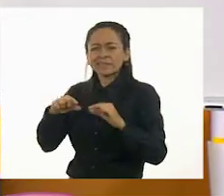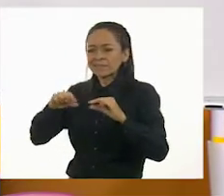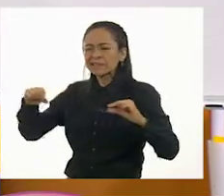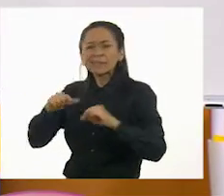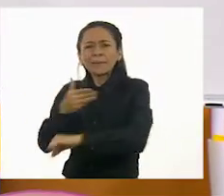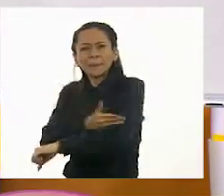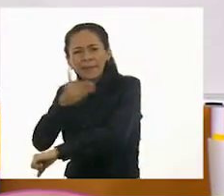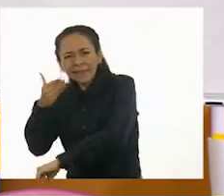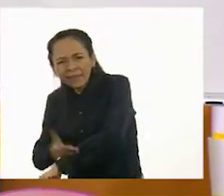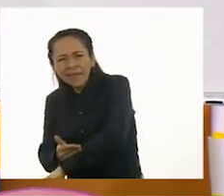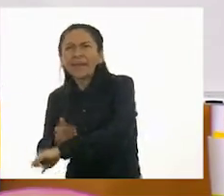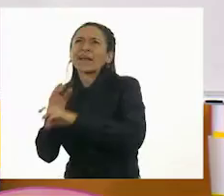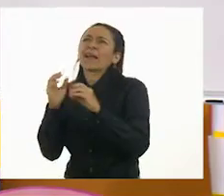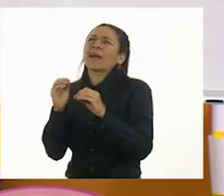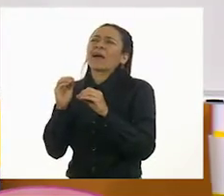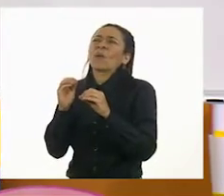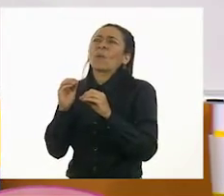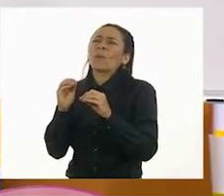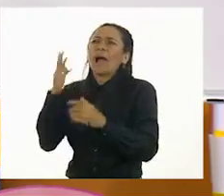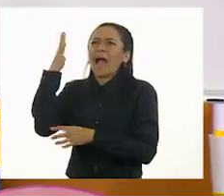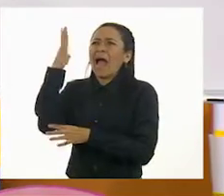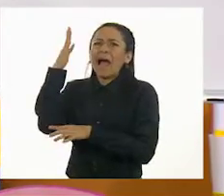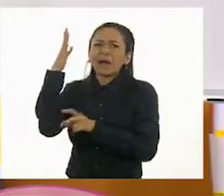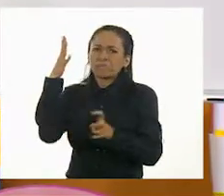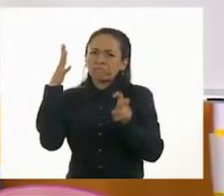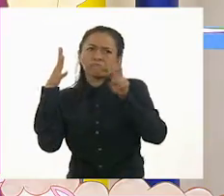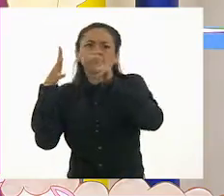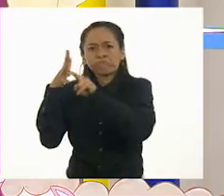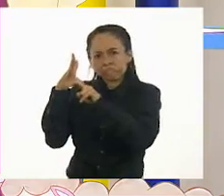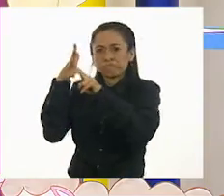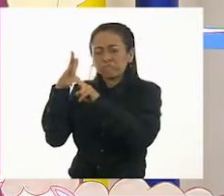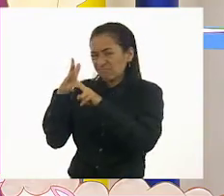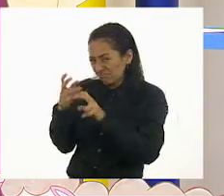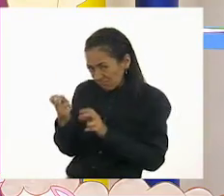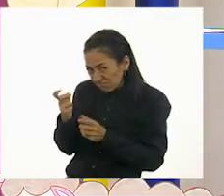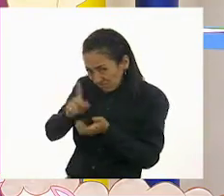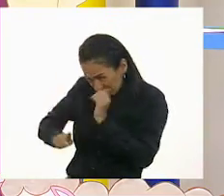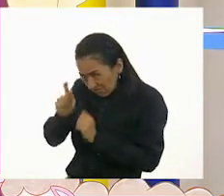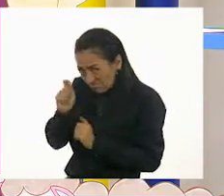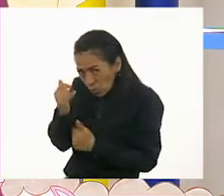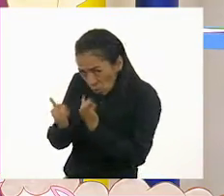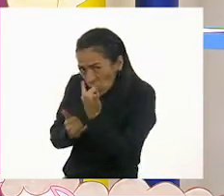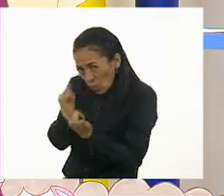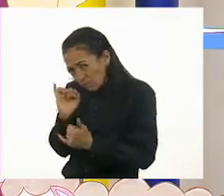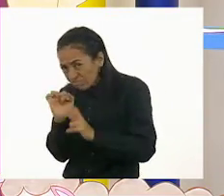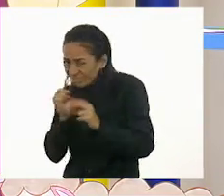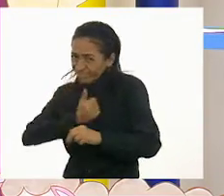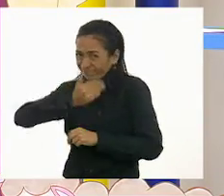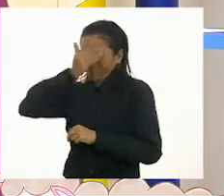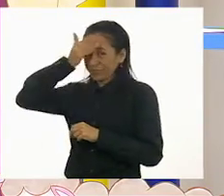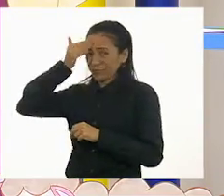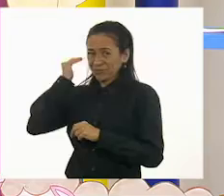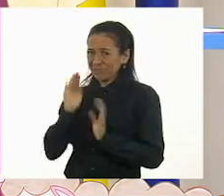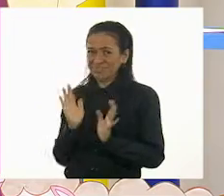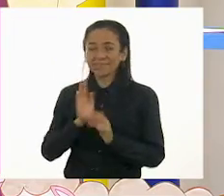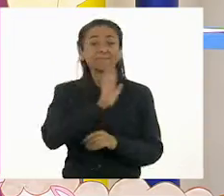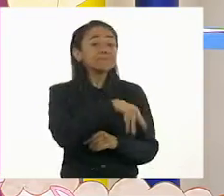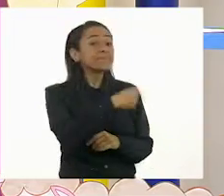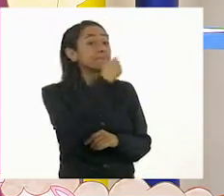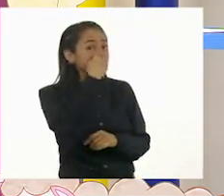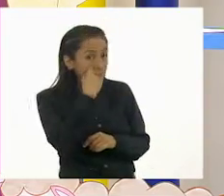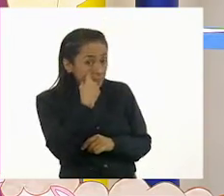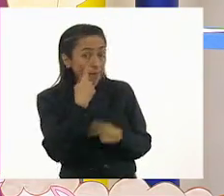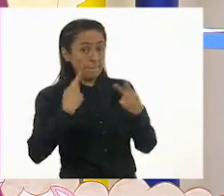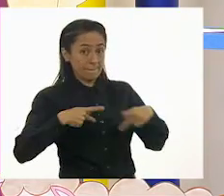se suben, pero no sé si eso cuenta como juego. Y además, también vamos a pensar que si el ser humano puede jugar directamente